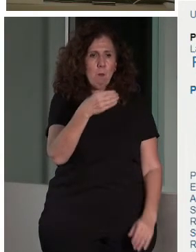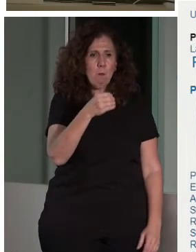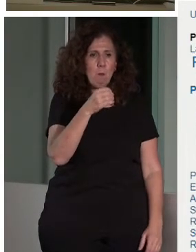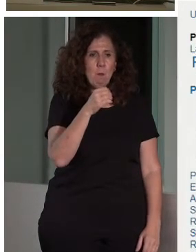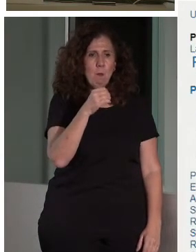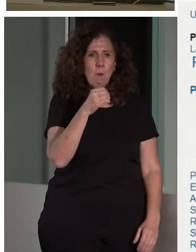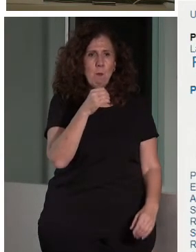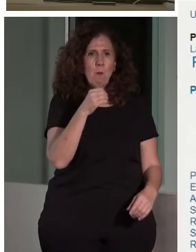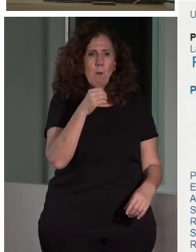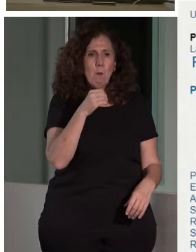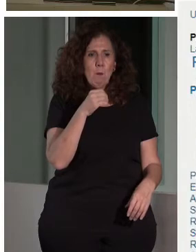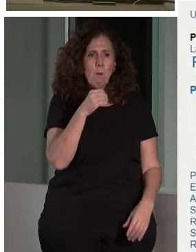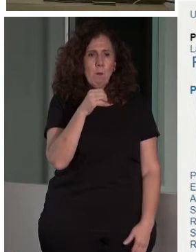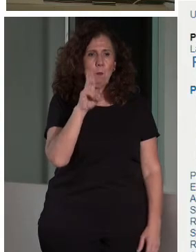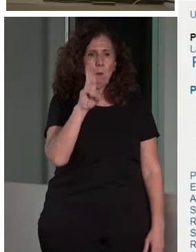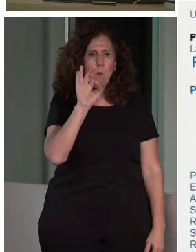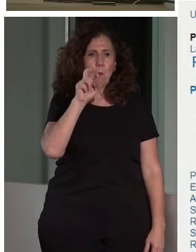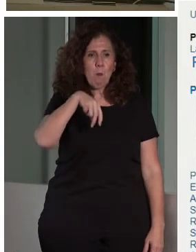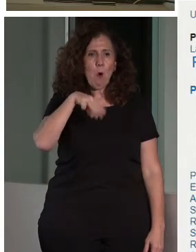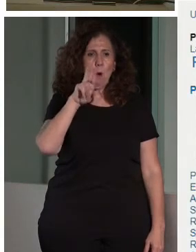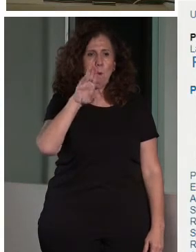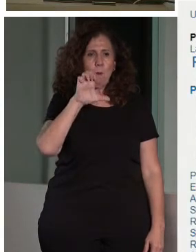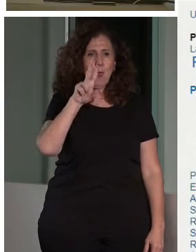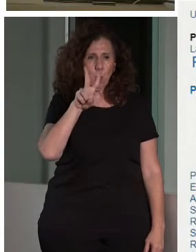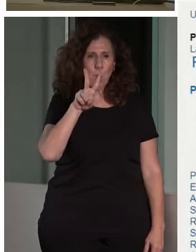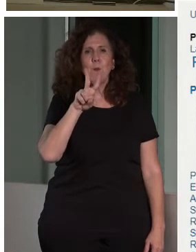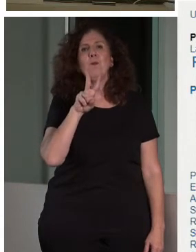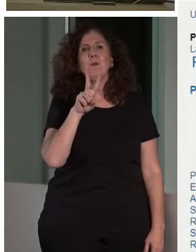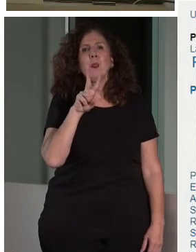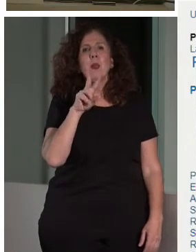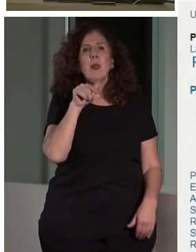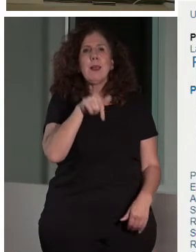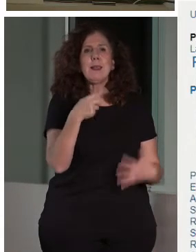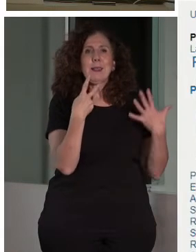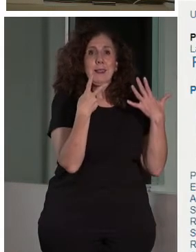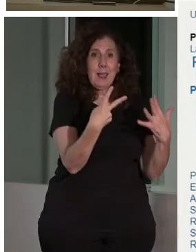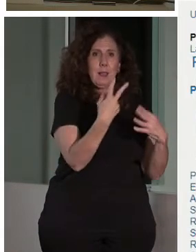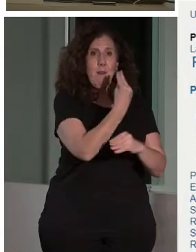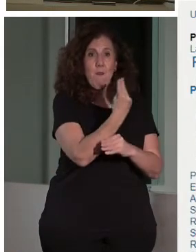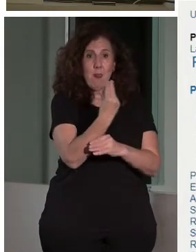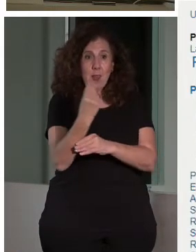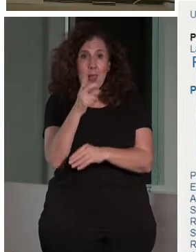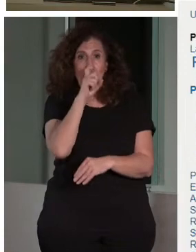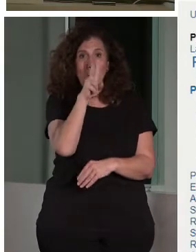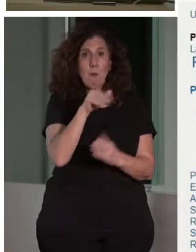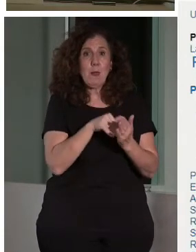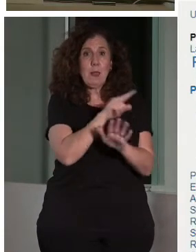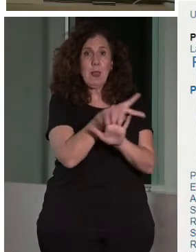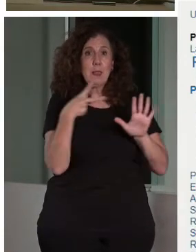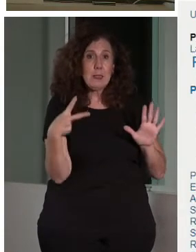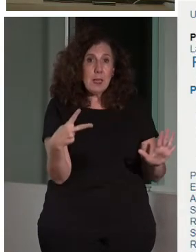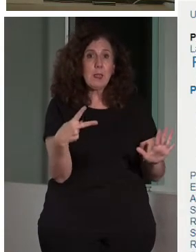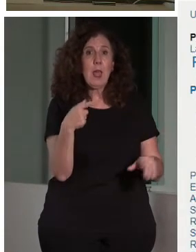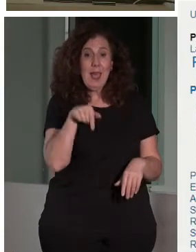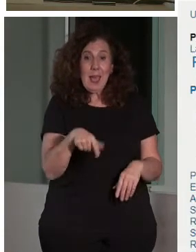patrimonio mundial, en gestión del patrimonio subacuático. Empezó con siete bienes y uno de esos siete bienes, el año 2017, fue el BOU Ferrer.